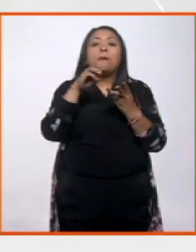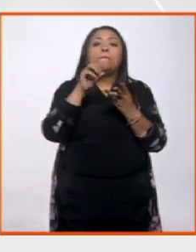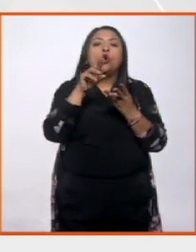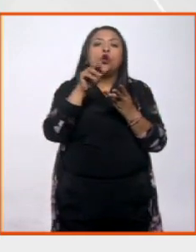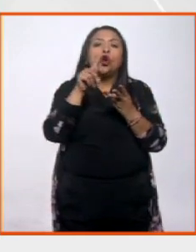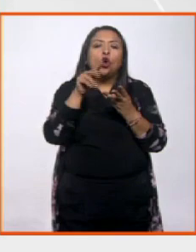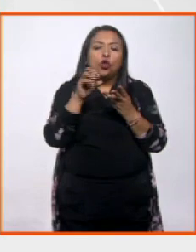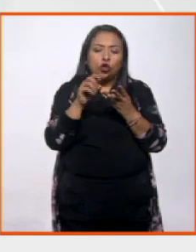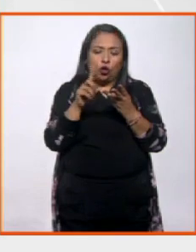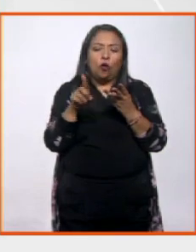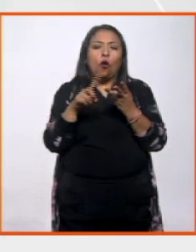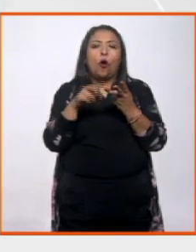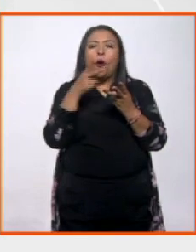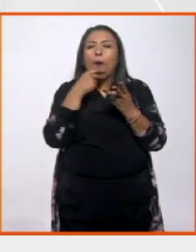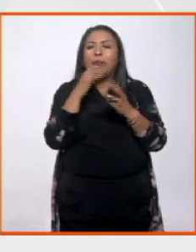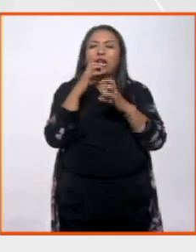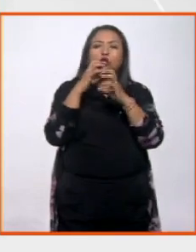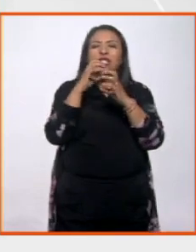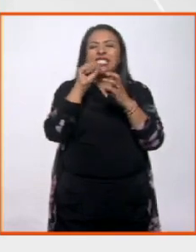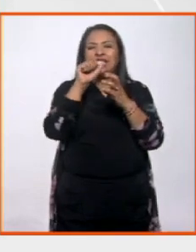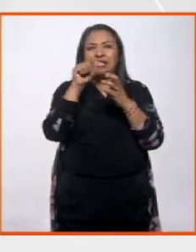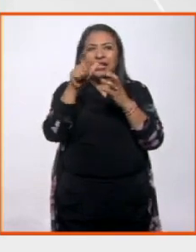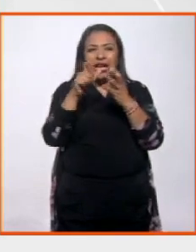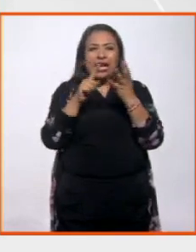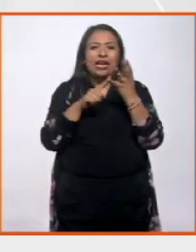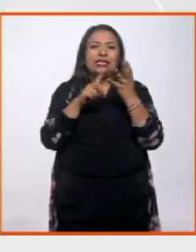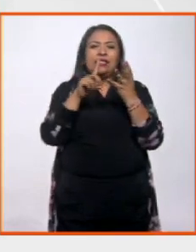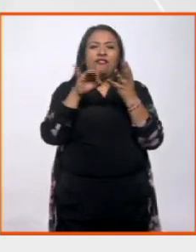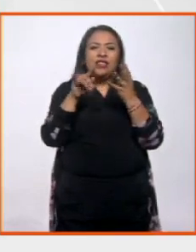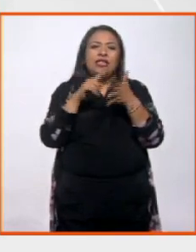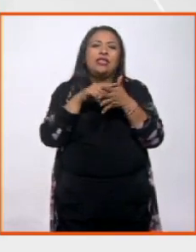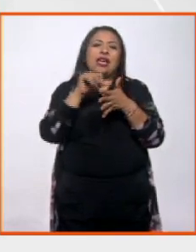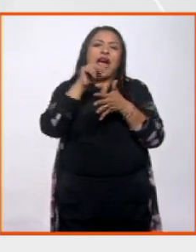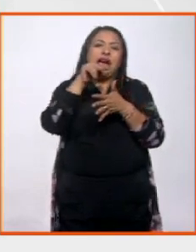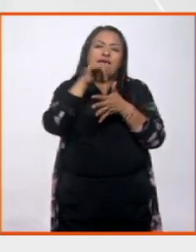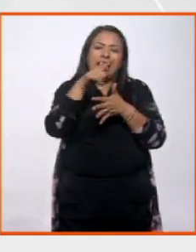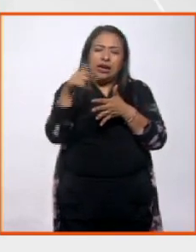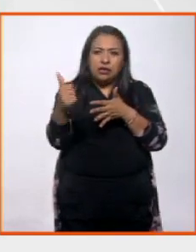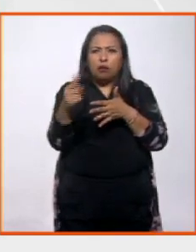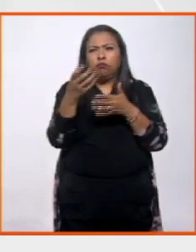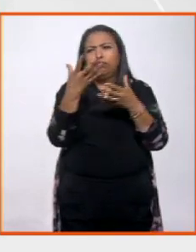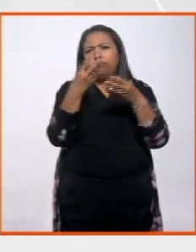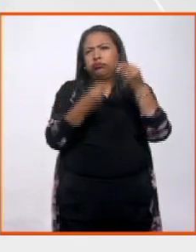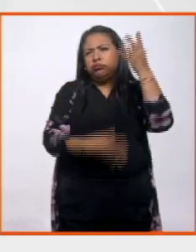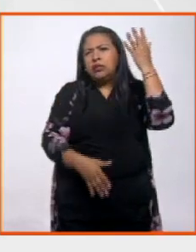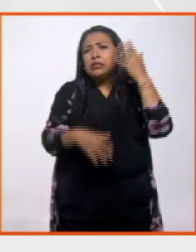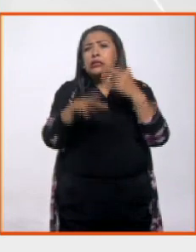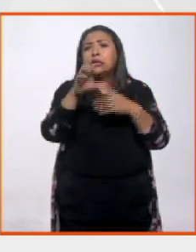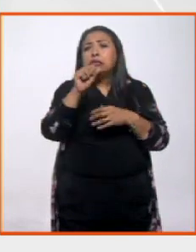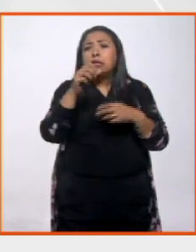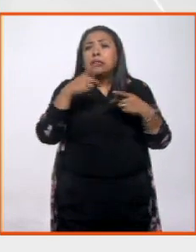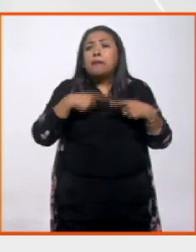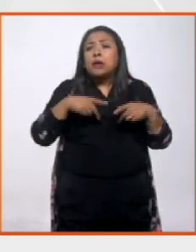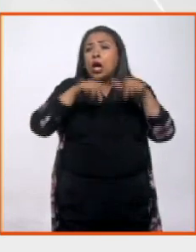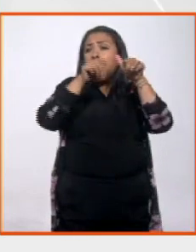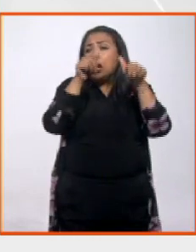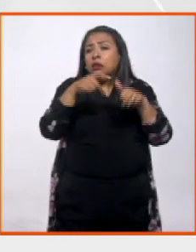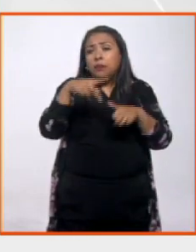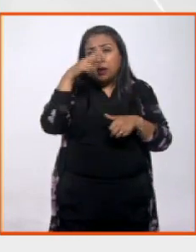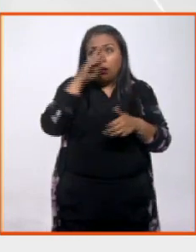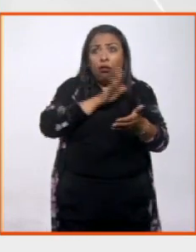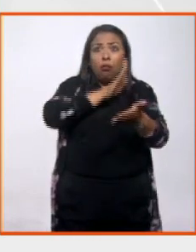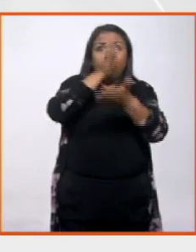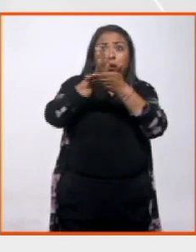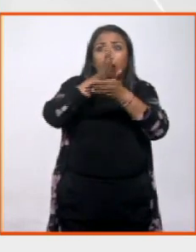Diego Baroto, el saxofonista, Sibila de Villa, Héctor Anaya, más de 60 artistas mexicanos en nuestros últimos años han estado